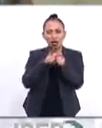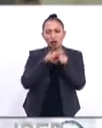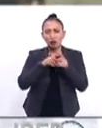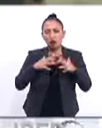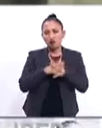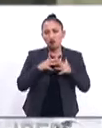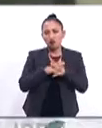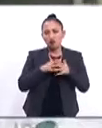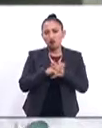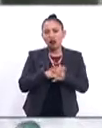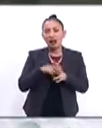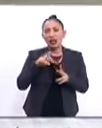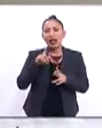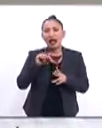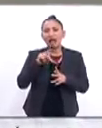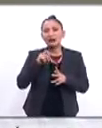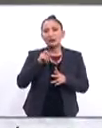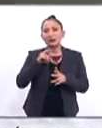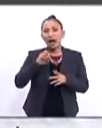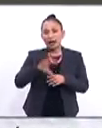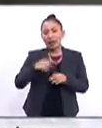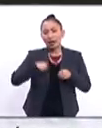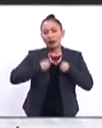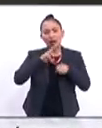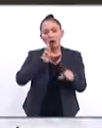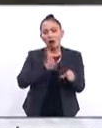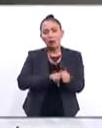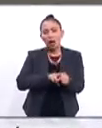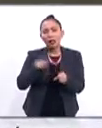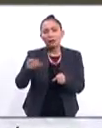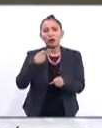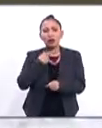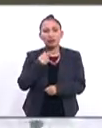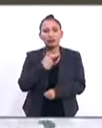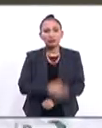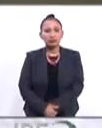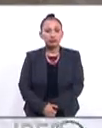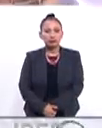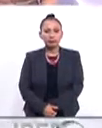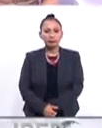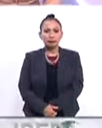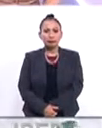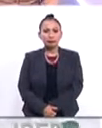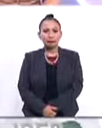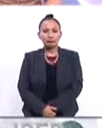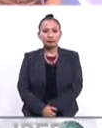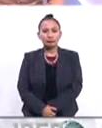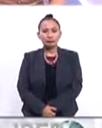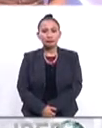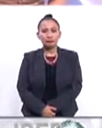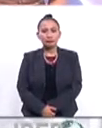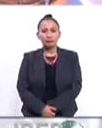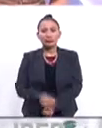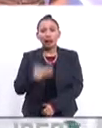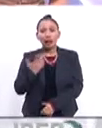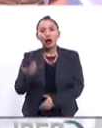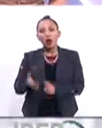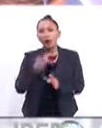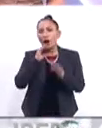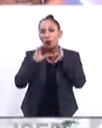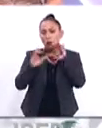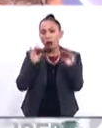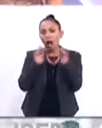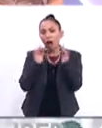las Fuerzas Armadas Revolucionarias de Colombia a la vida civil y política Bueno recuperamos la